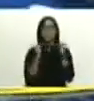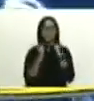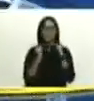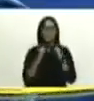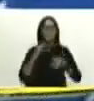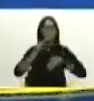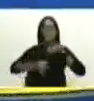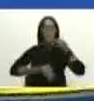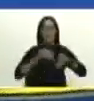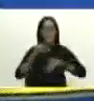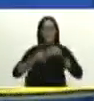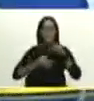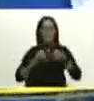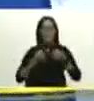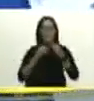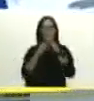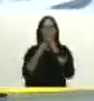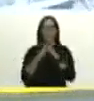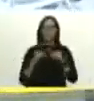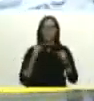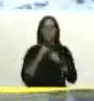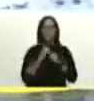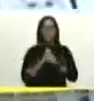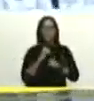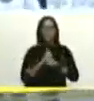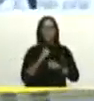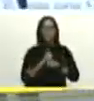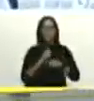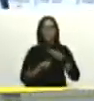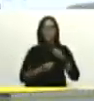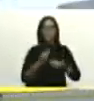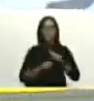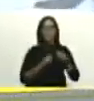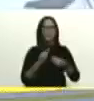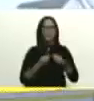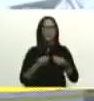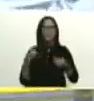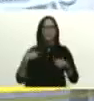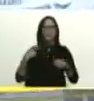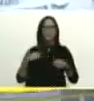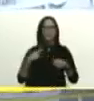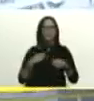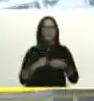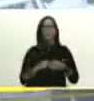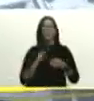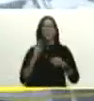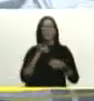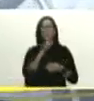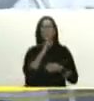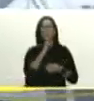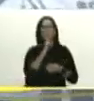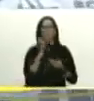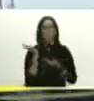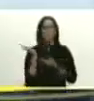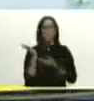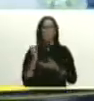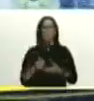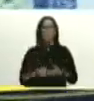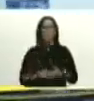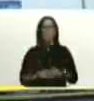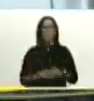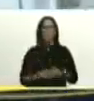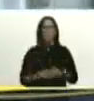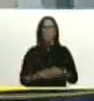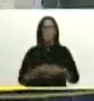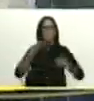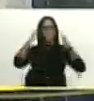acerca de todos los trabajos que se están veniendo haciendo en la región para su información. Adelante, hermano. Saludos,